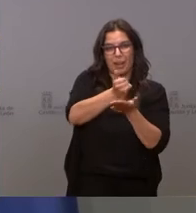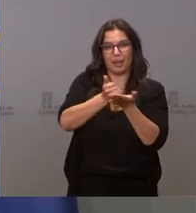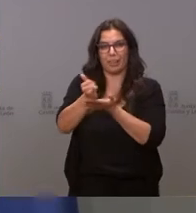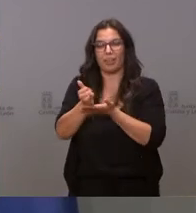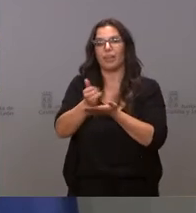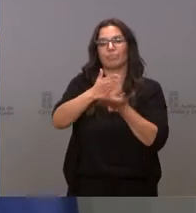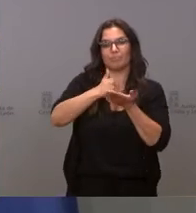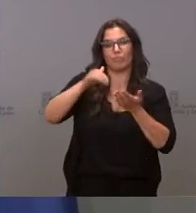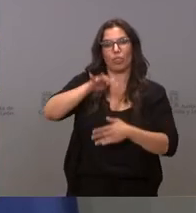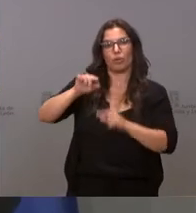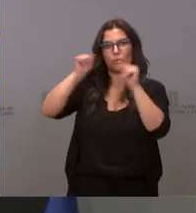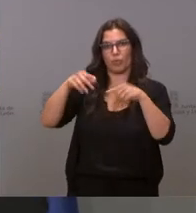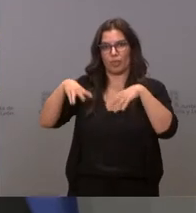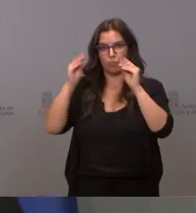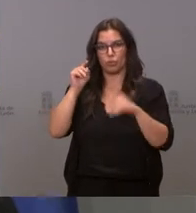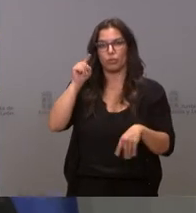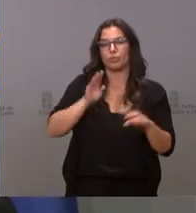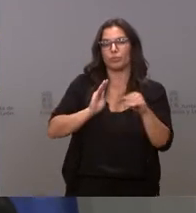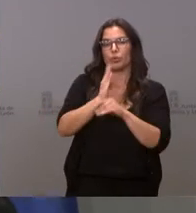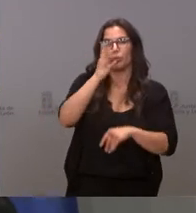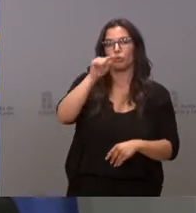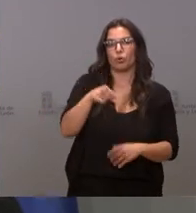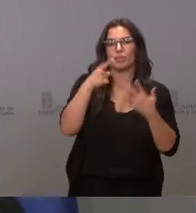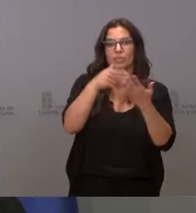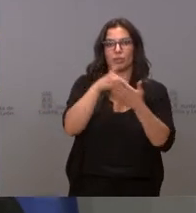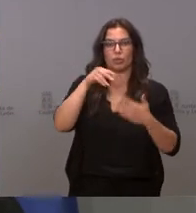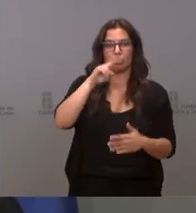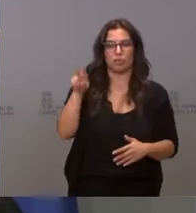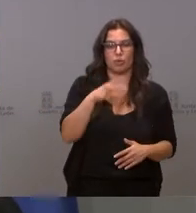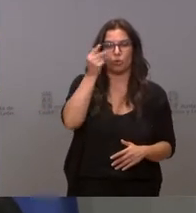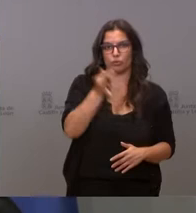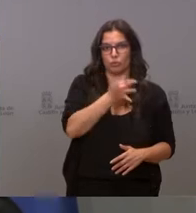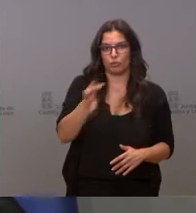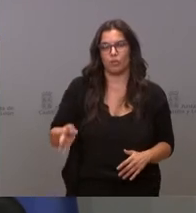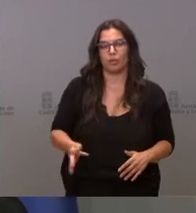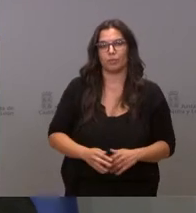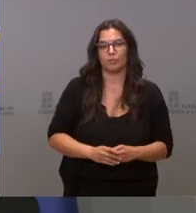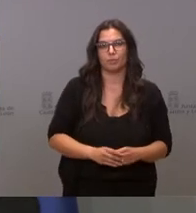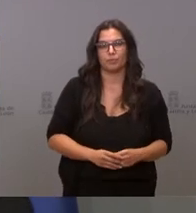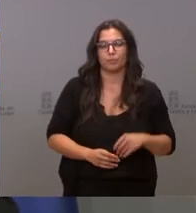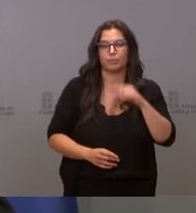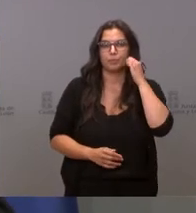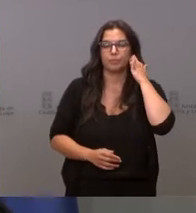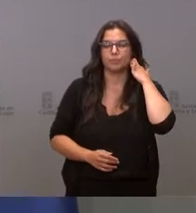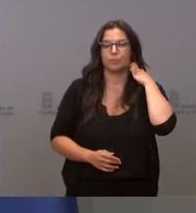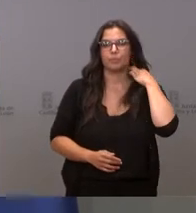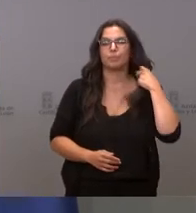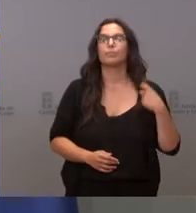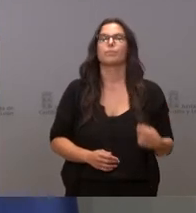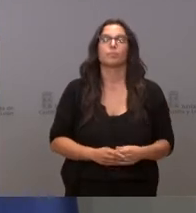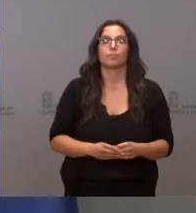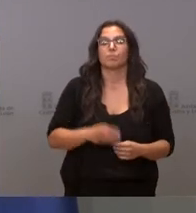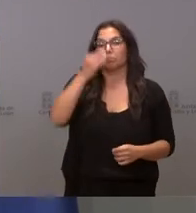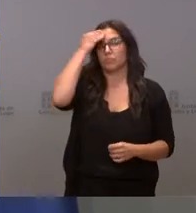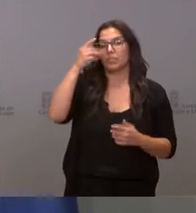de Izán, en Burgos. Se van a invertir un total de 4,6 millones de euros. Se estima un